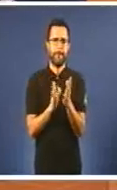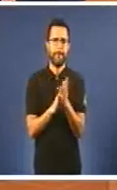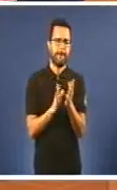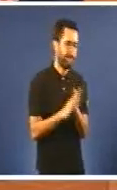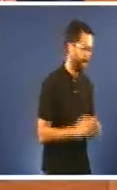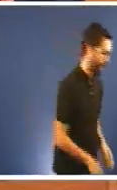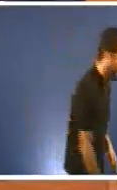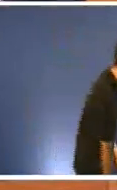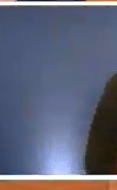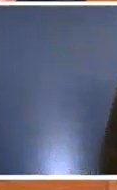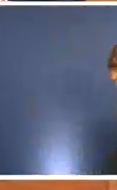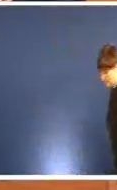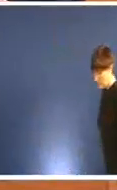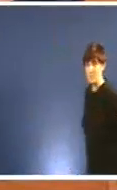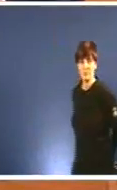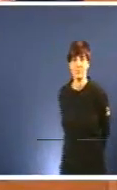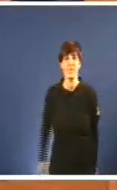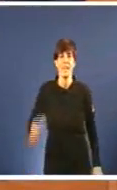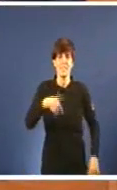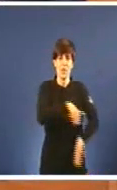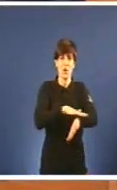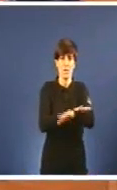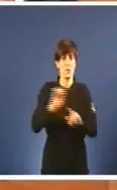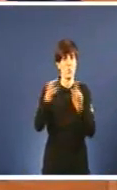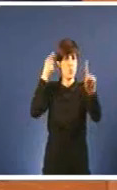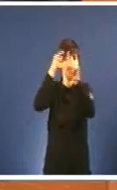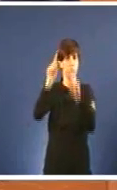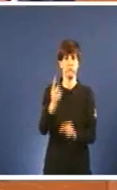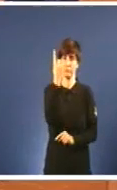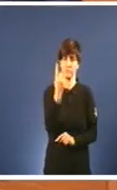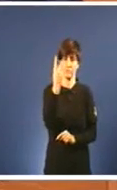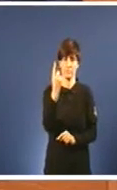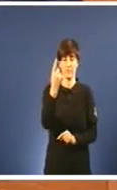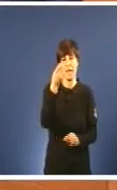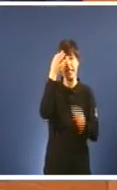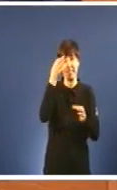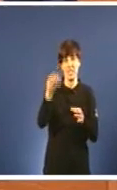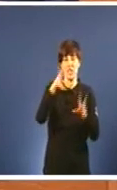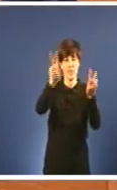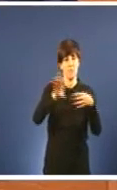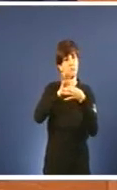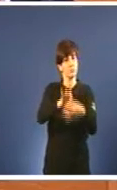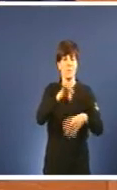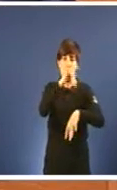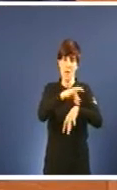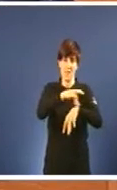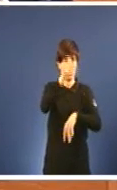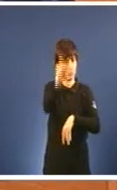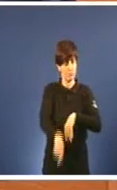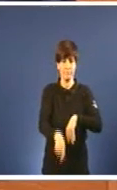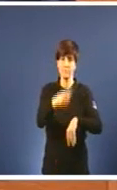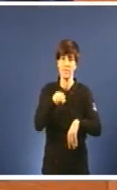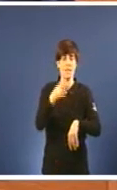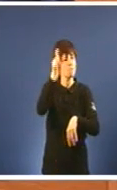Este goberno solo ten un criterio O criterio dos médicos E ese criterio dos médicos